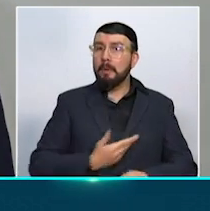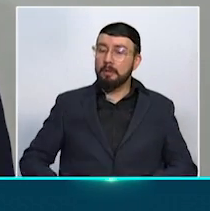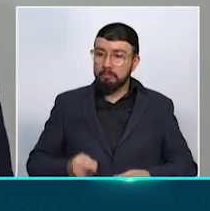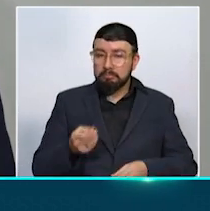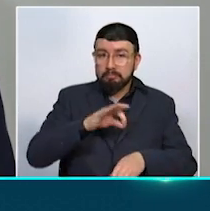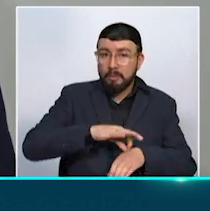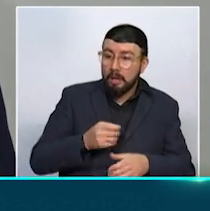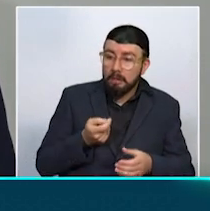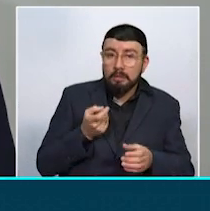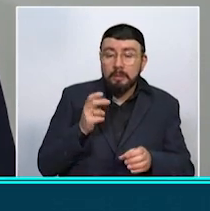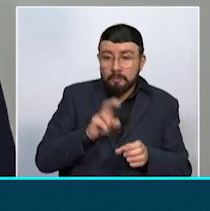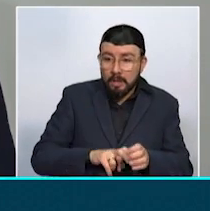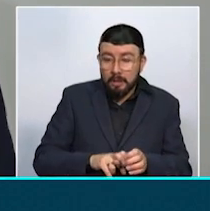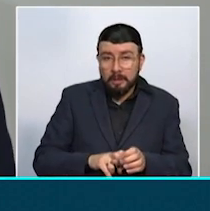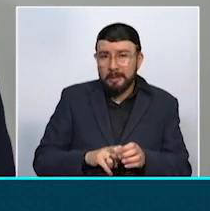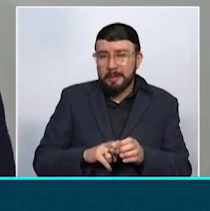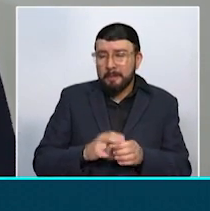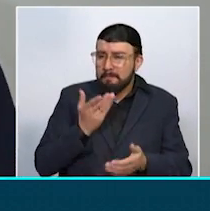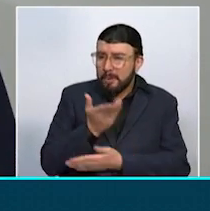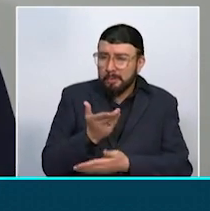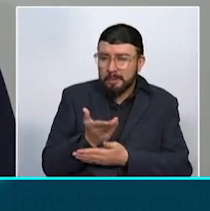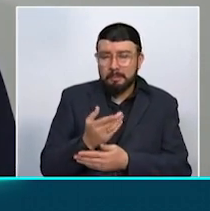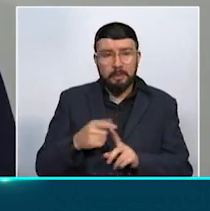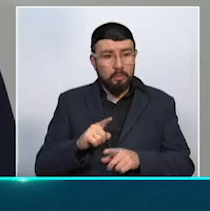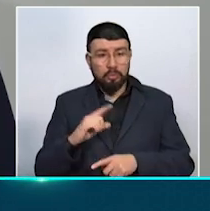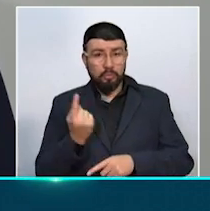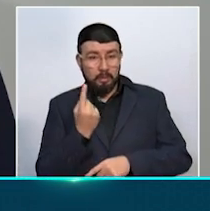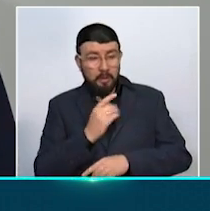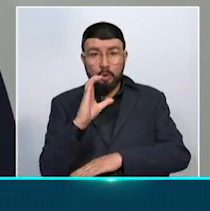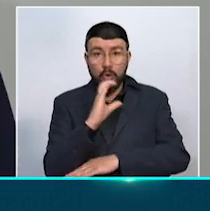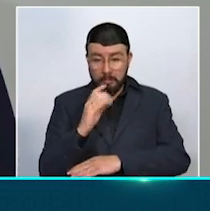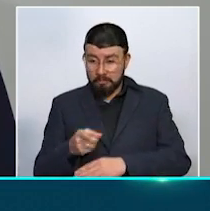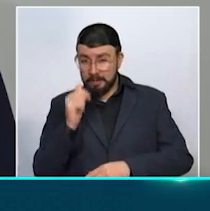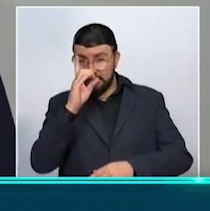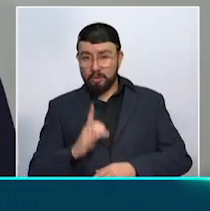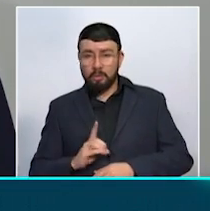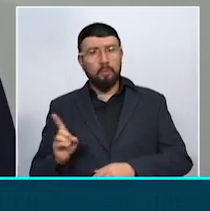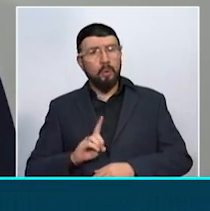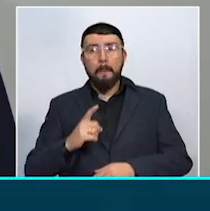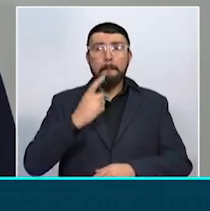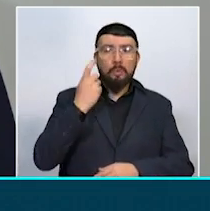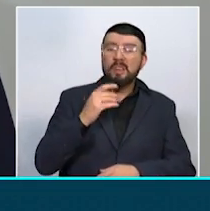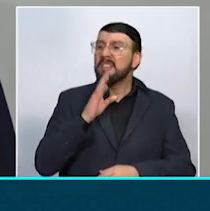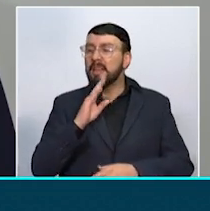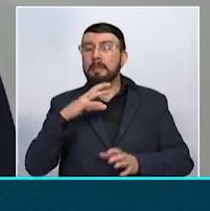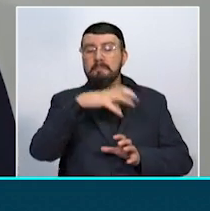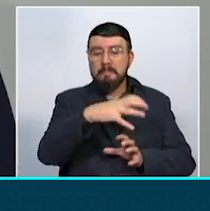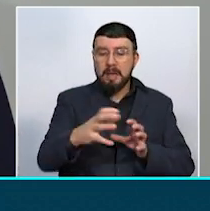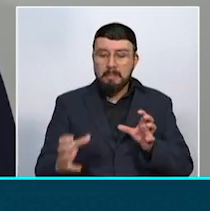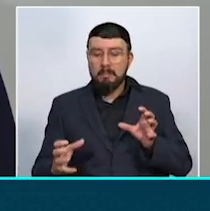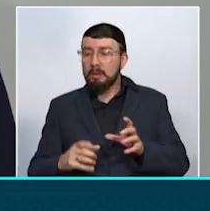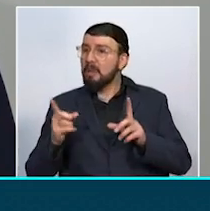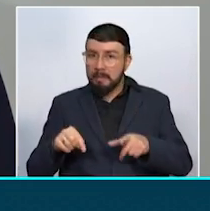buena, pero no para que solamente Colombia tome esa decisión, sino buscar otros países productores